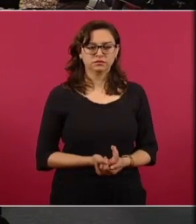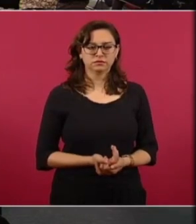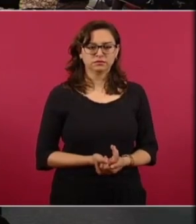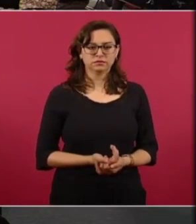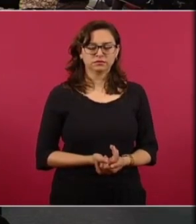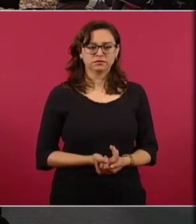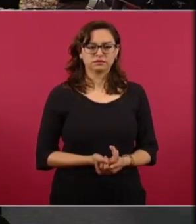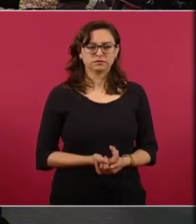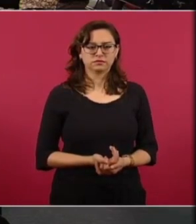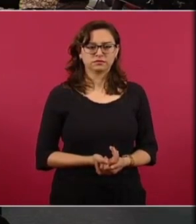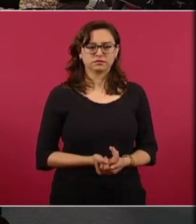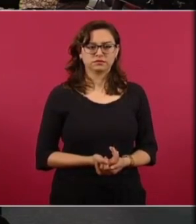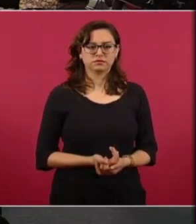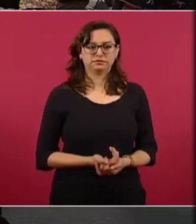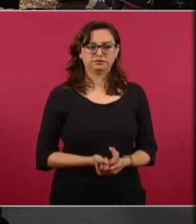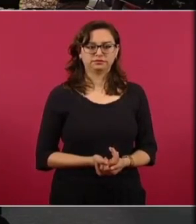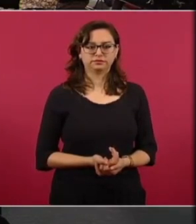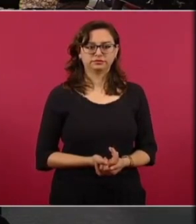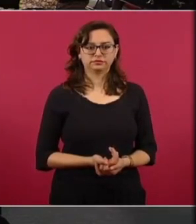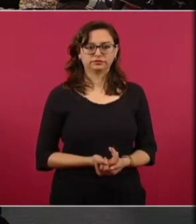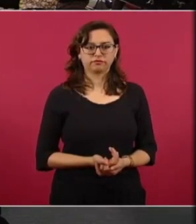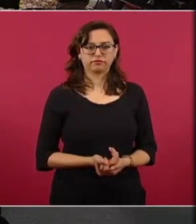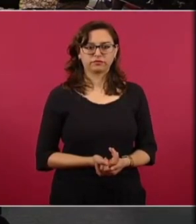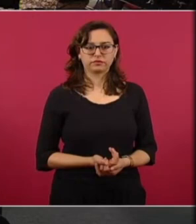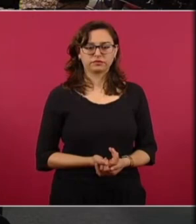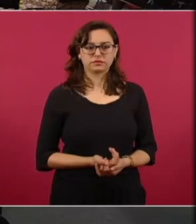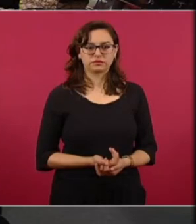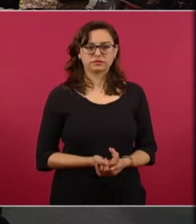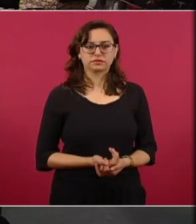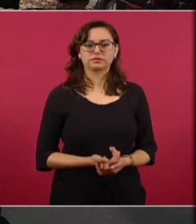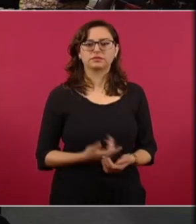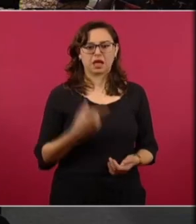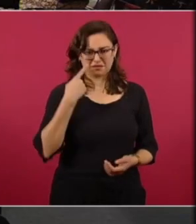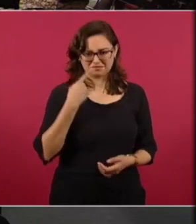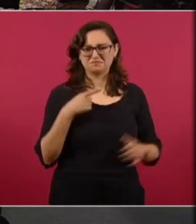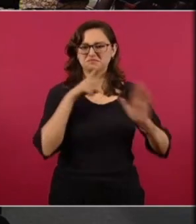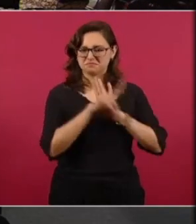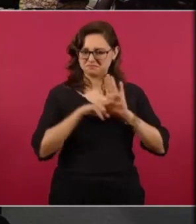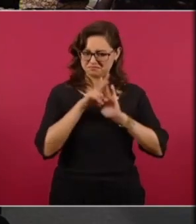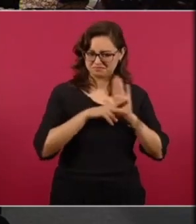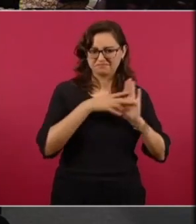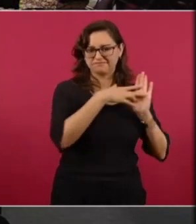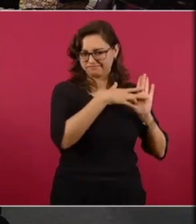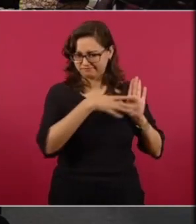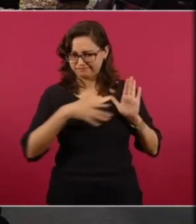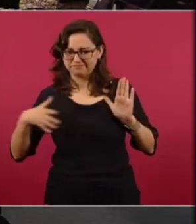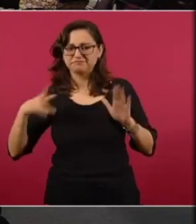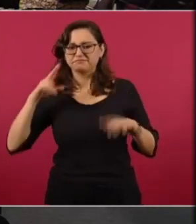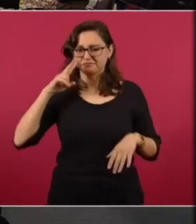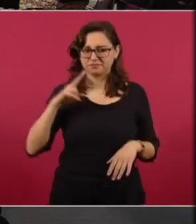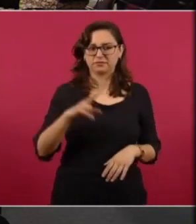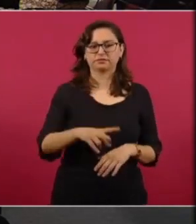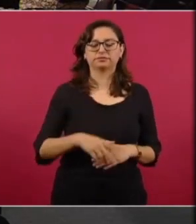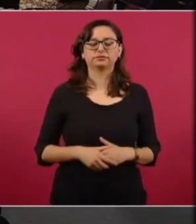para llevárselo a Estados Unidos en el cual el presidente López Obrador los paró porque estaban dañando el medio